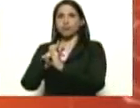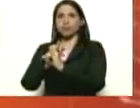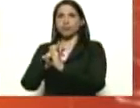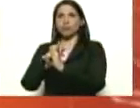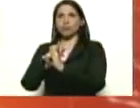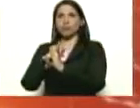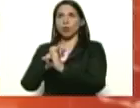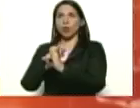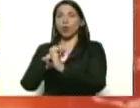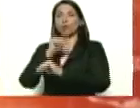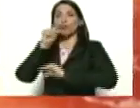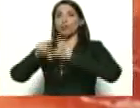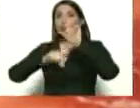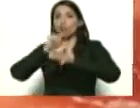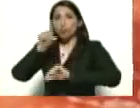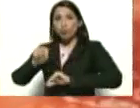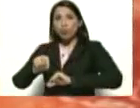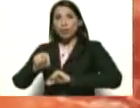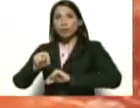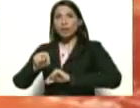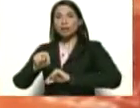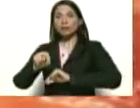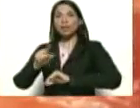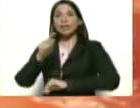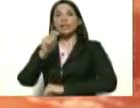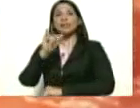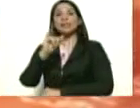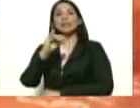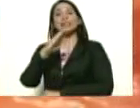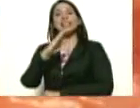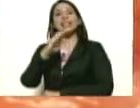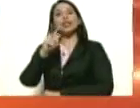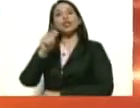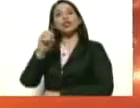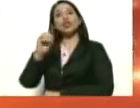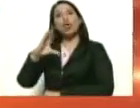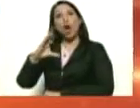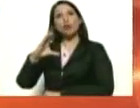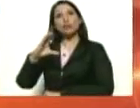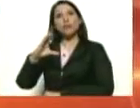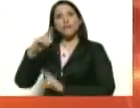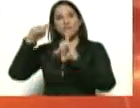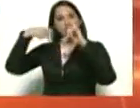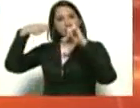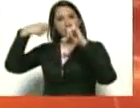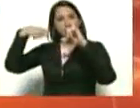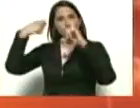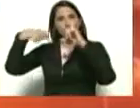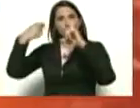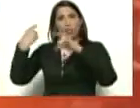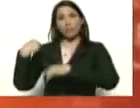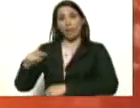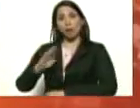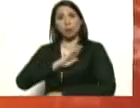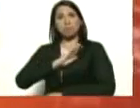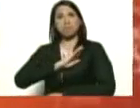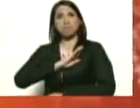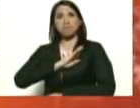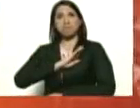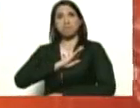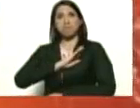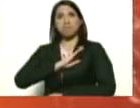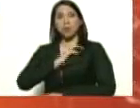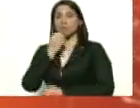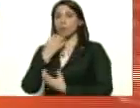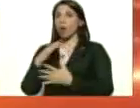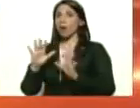Twitter hasta TikTok, TikTok, TikTok. Yo ya tengo TikTok y bueno,